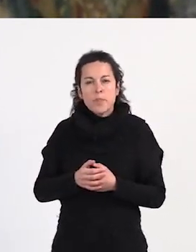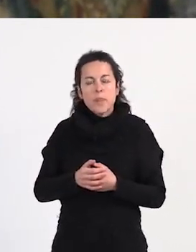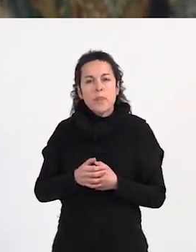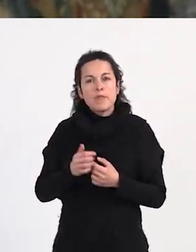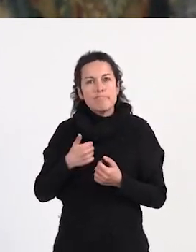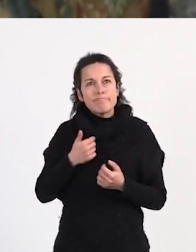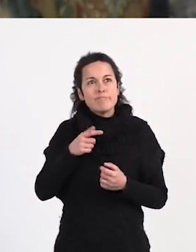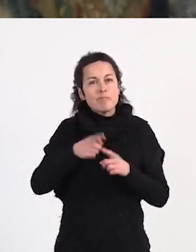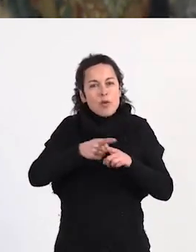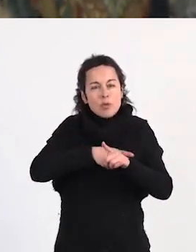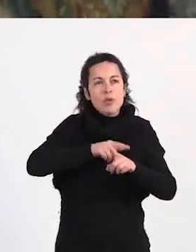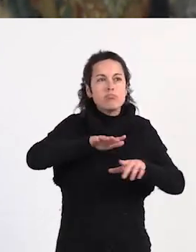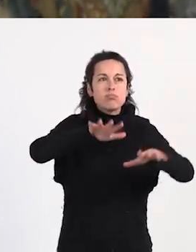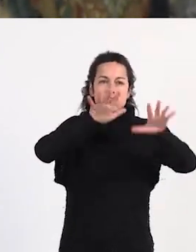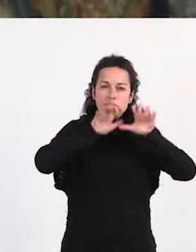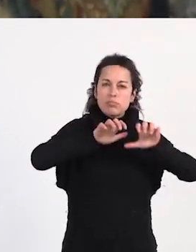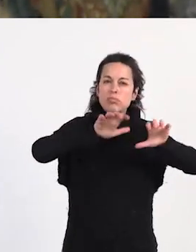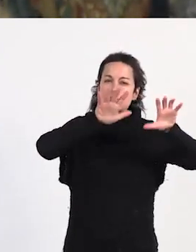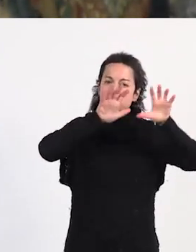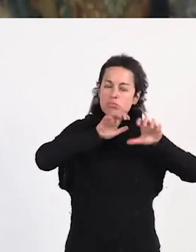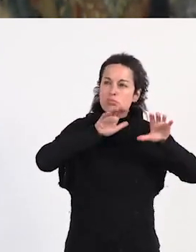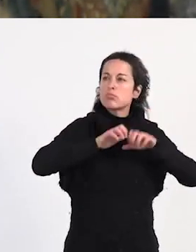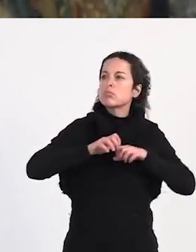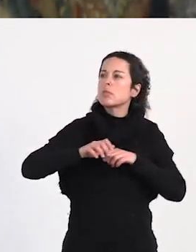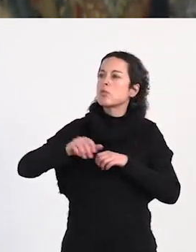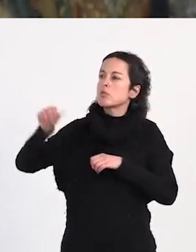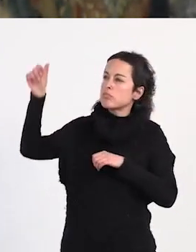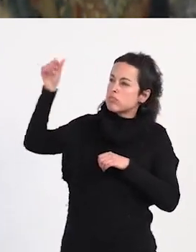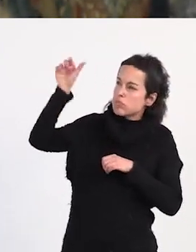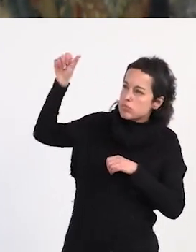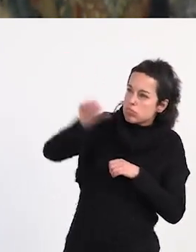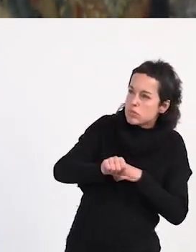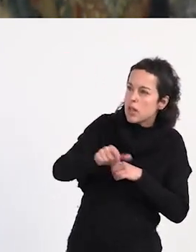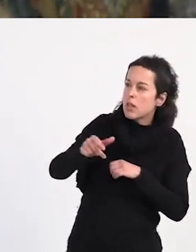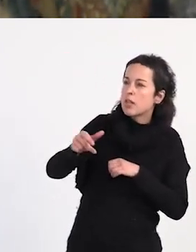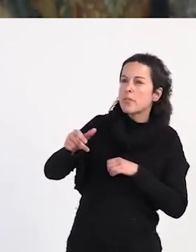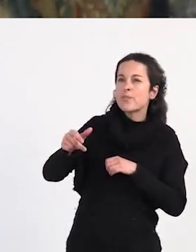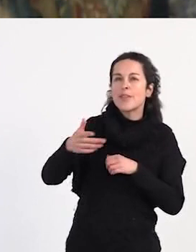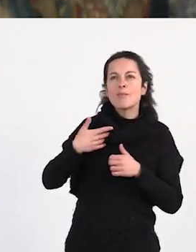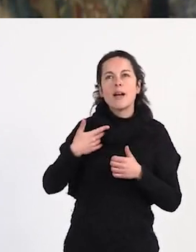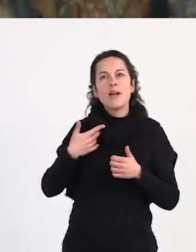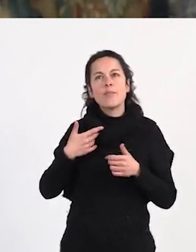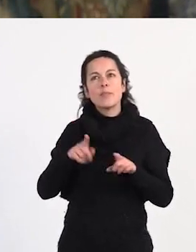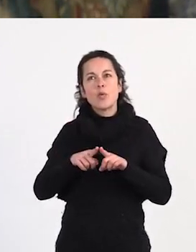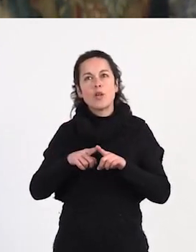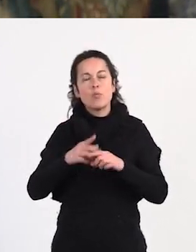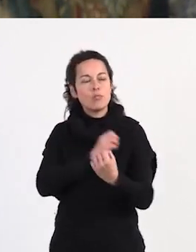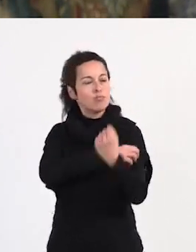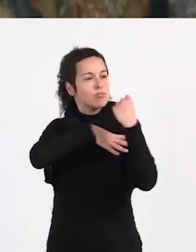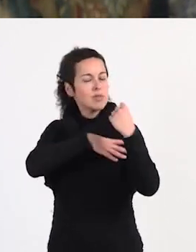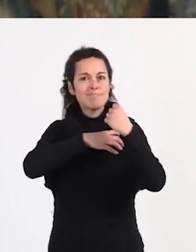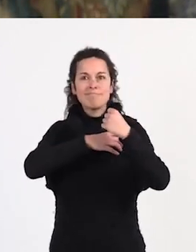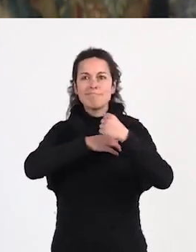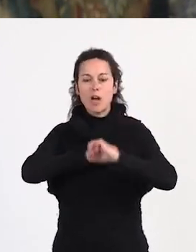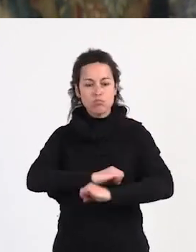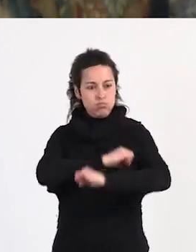voy aprendiendo cada vez más, nos vamos escuchando, va creciendo como el empoderamiento, va creciendo la